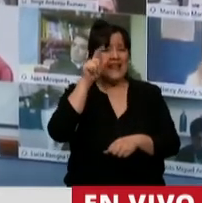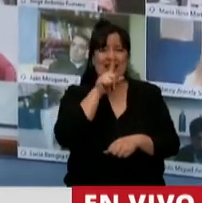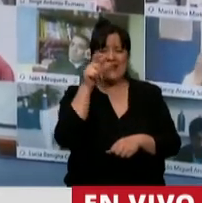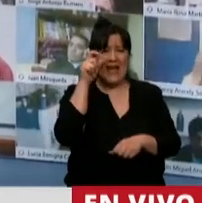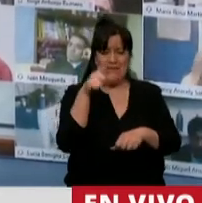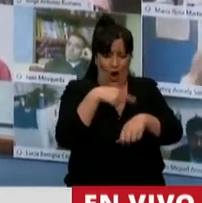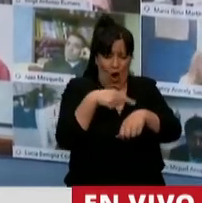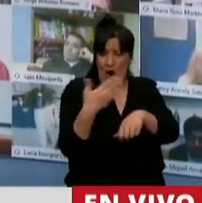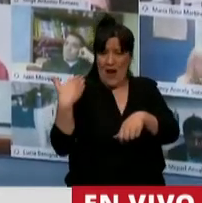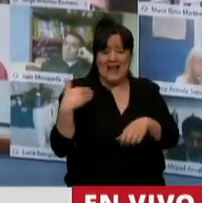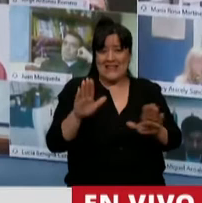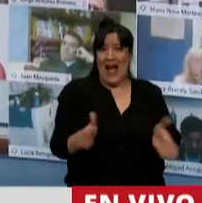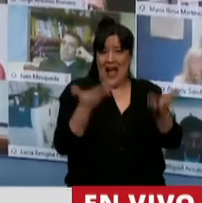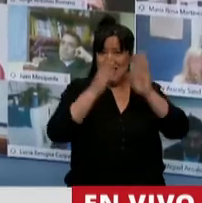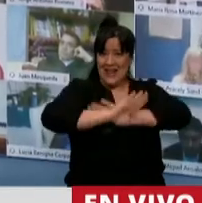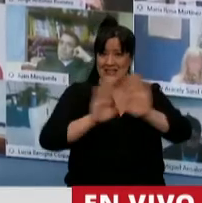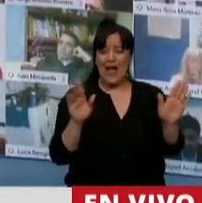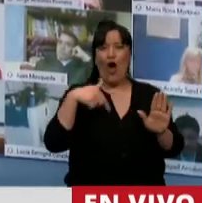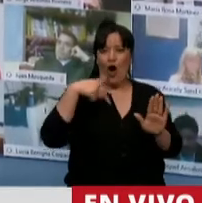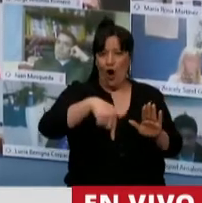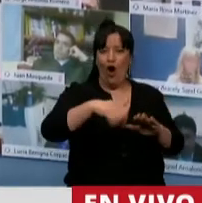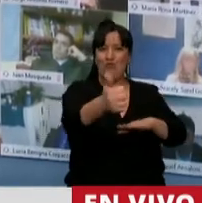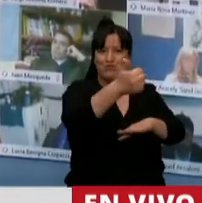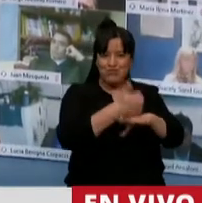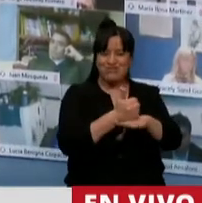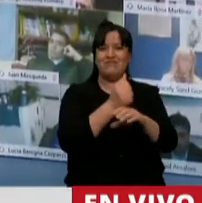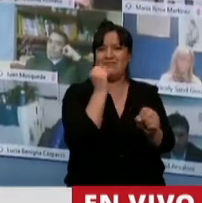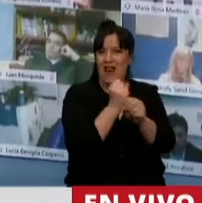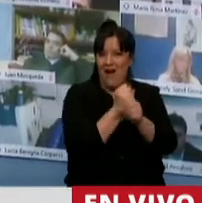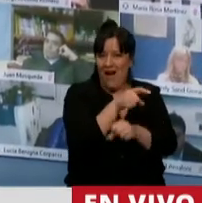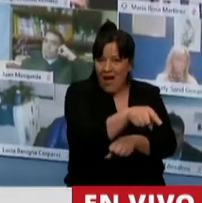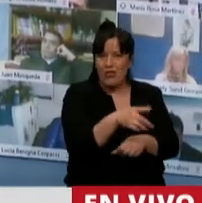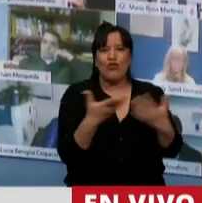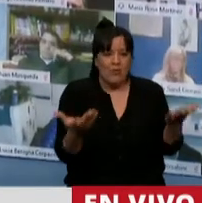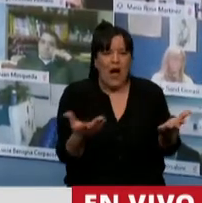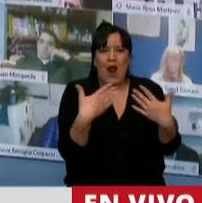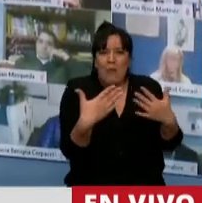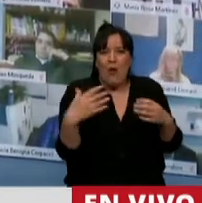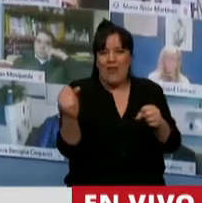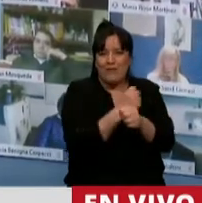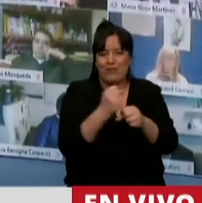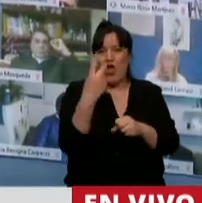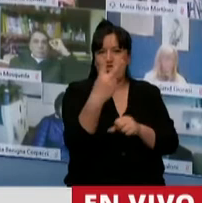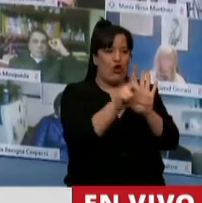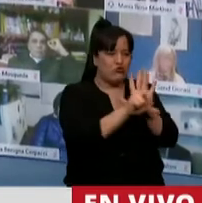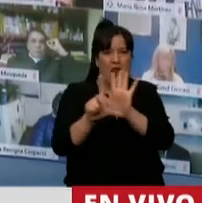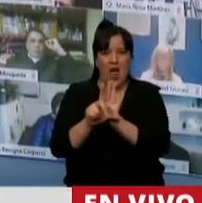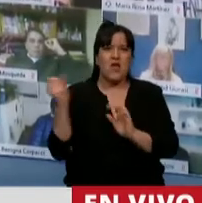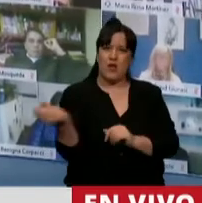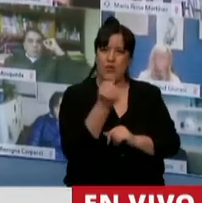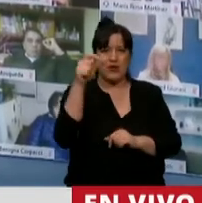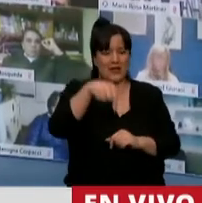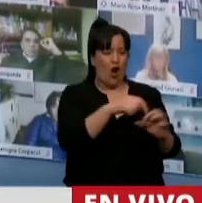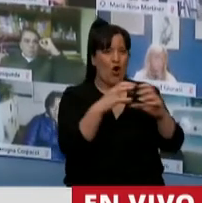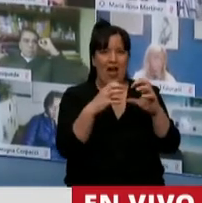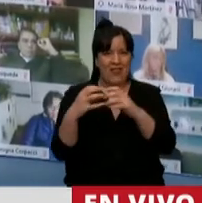unas pocas horas, hoy estuvo aquí trabajando para que podamos sancionar estas dos leyes tan importantes que estamos